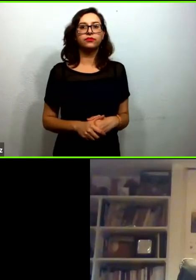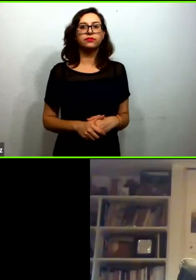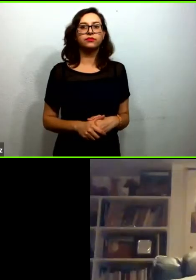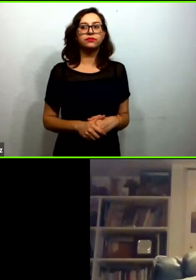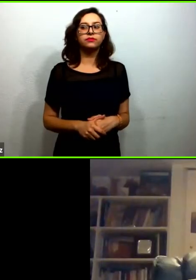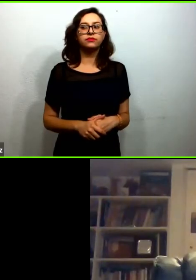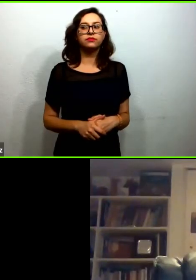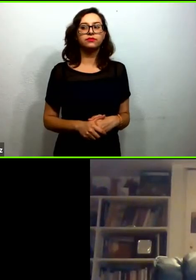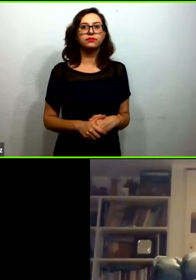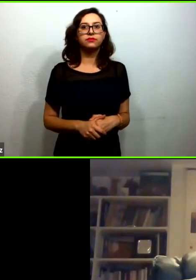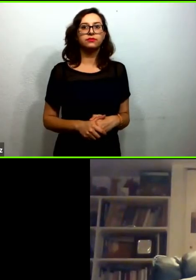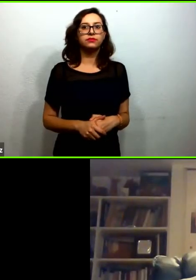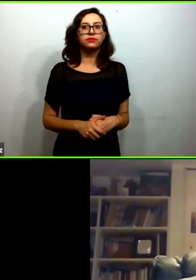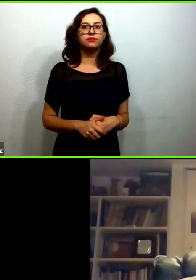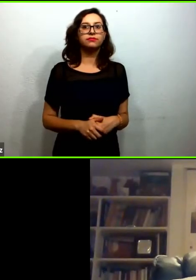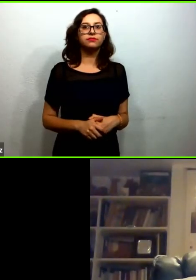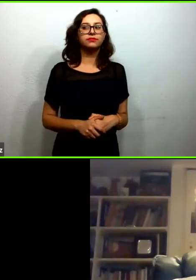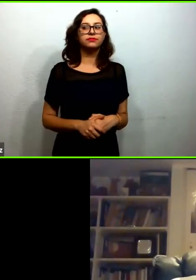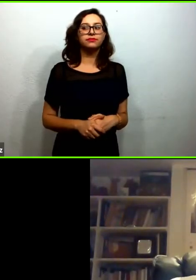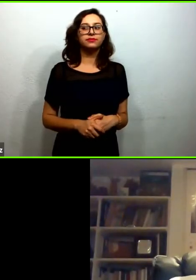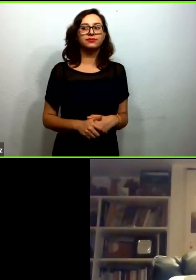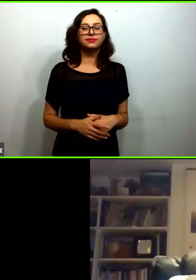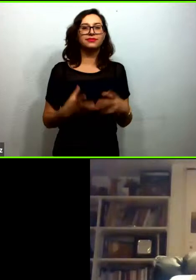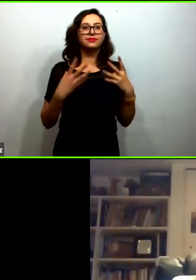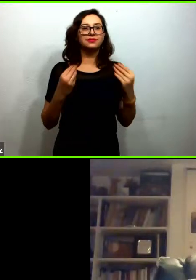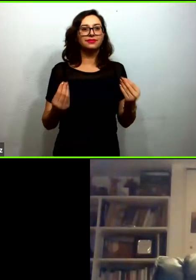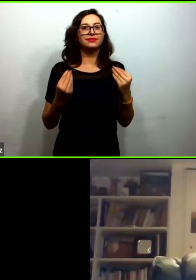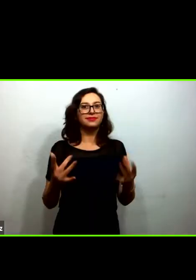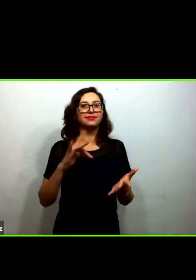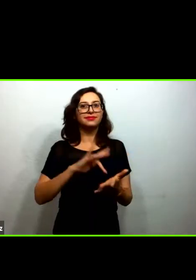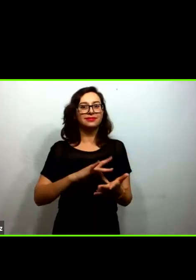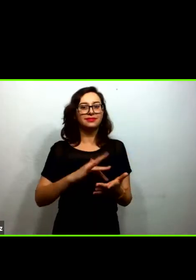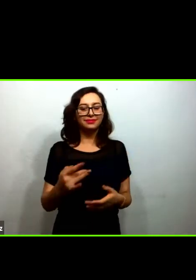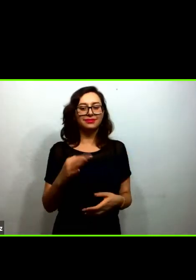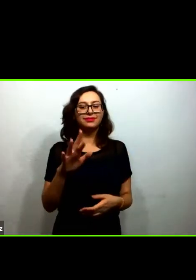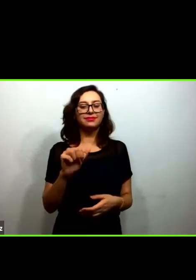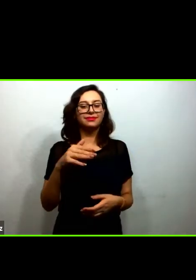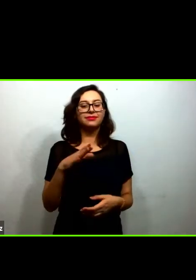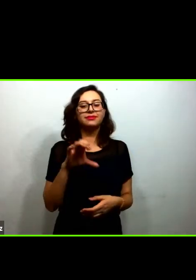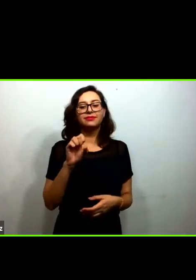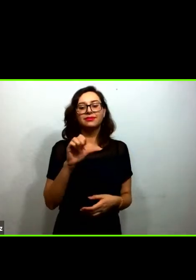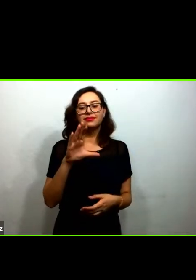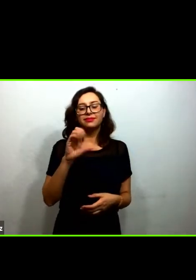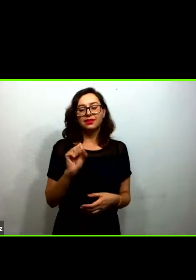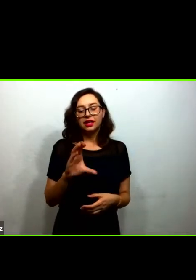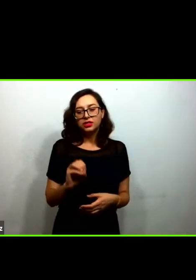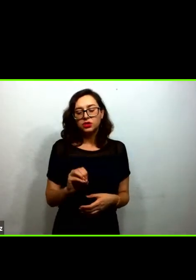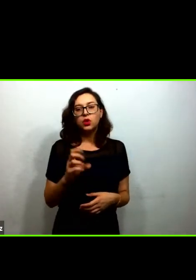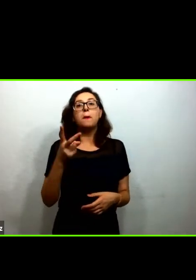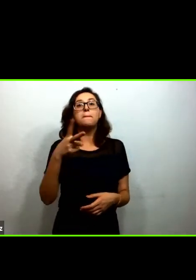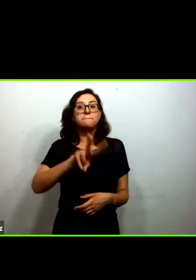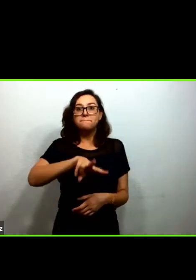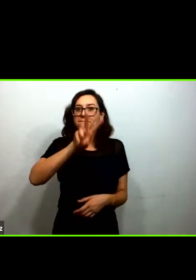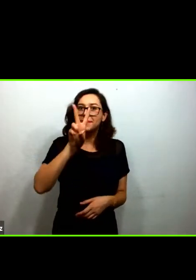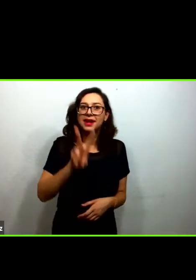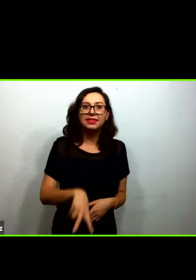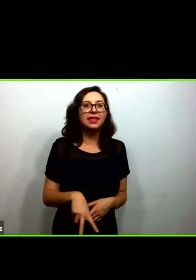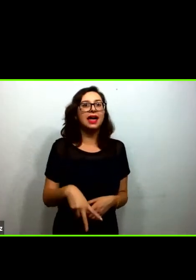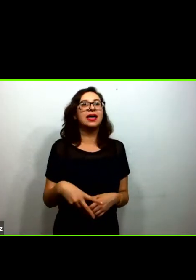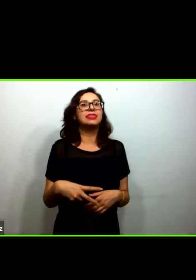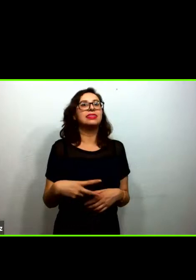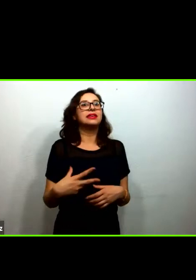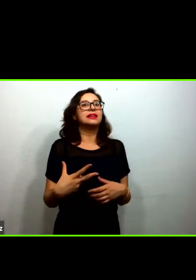muchas gracias Francisco bueno ha sido realmente fascinante escuchar